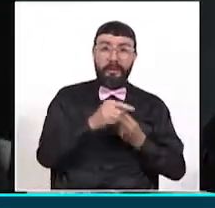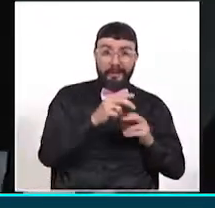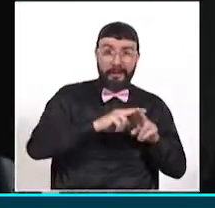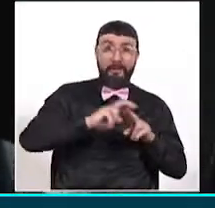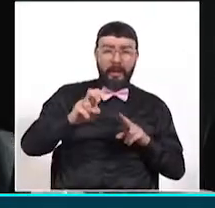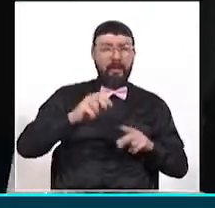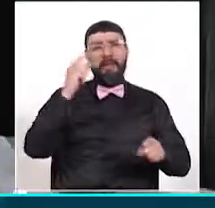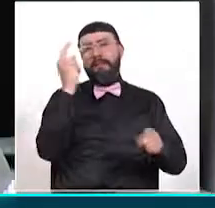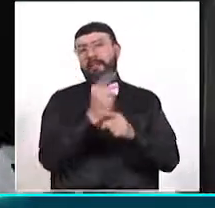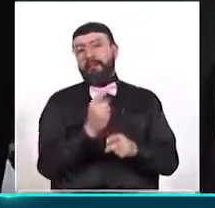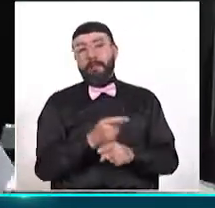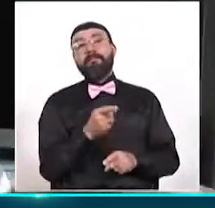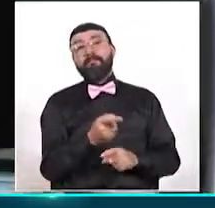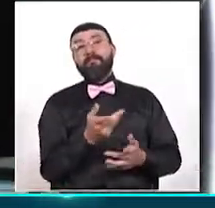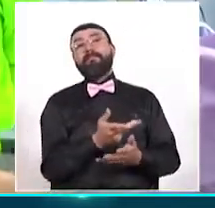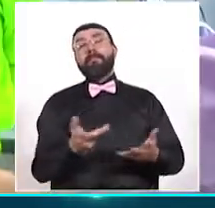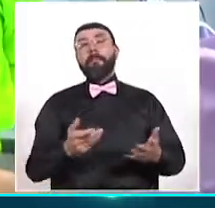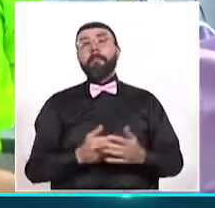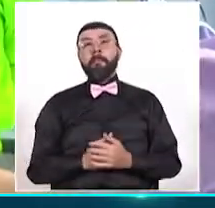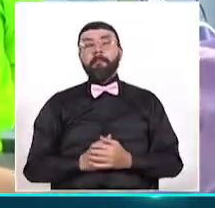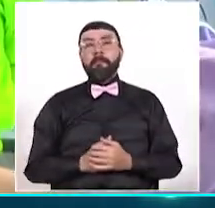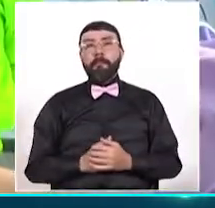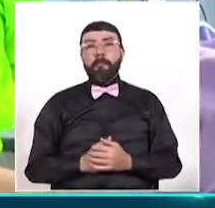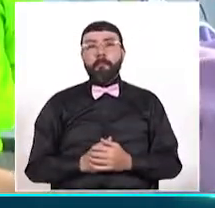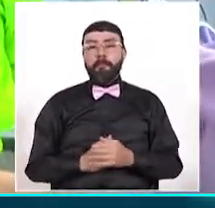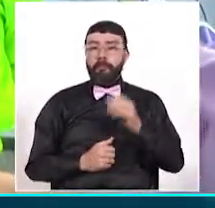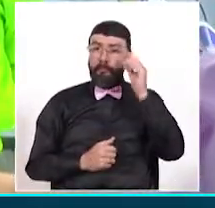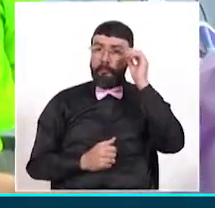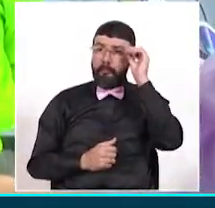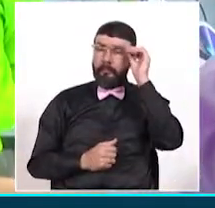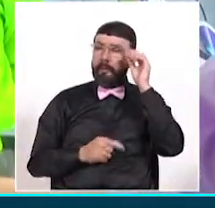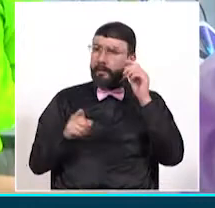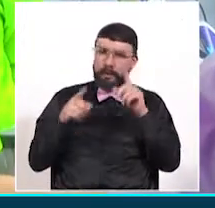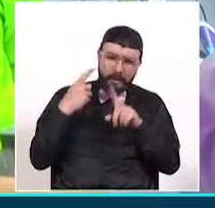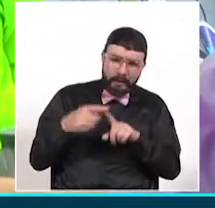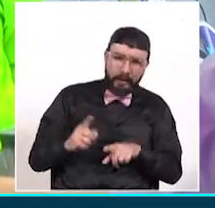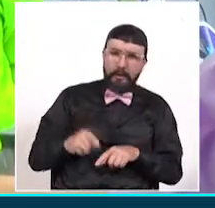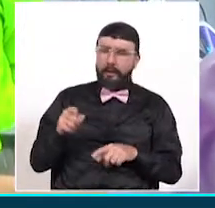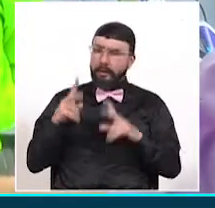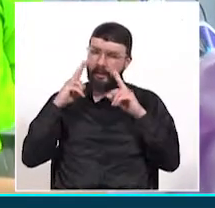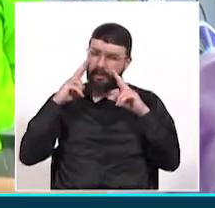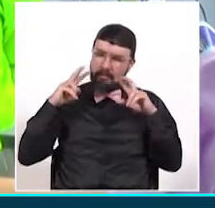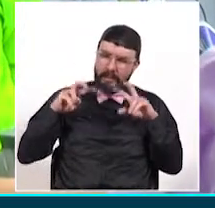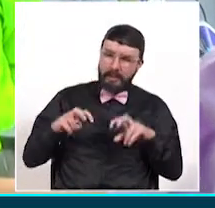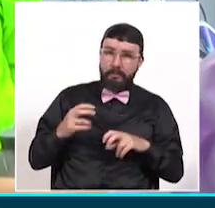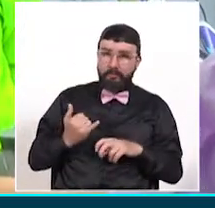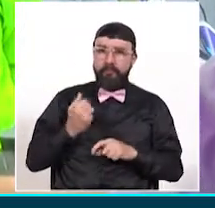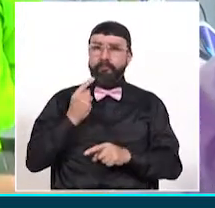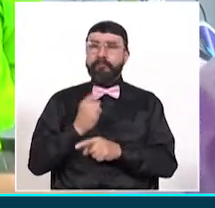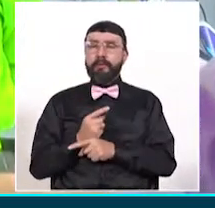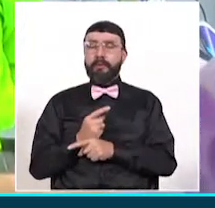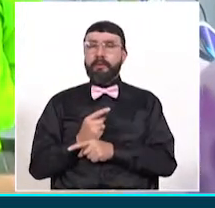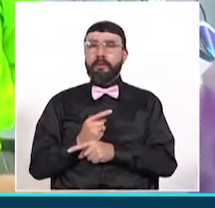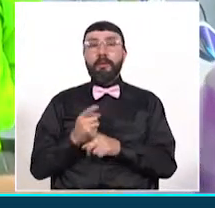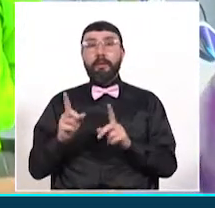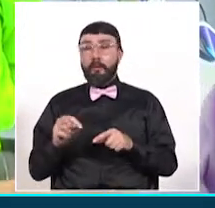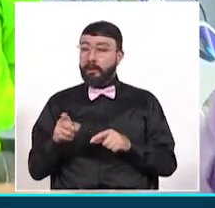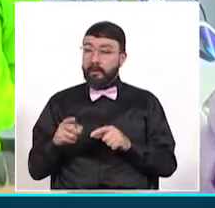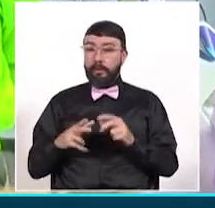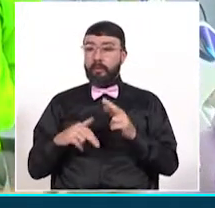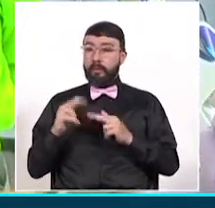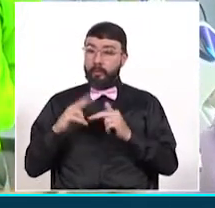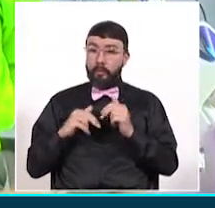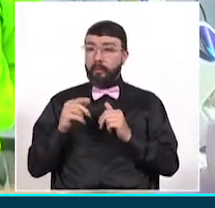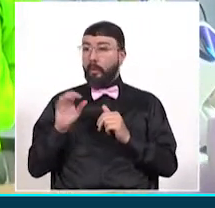este tipo de crímenes. Se identifican en todas las hipótesis investigativas también estructuras o